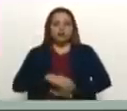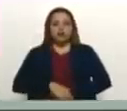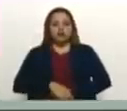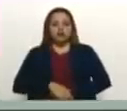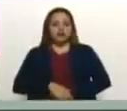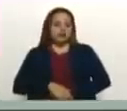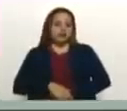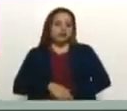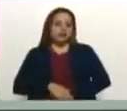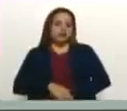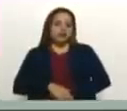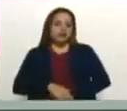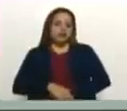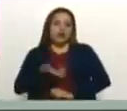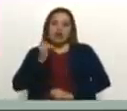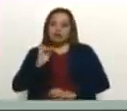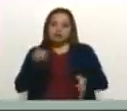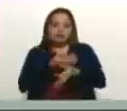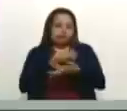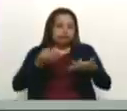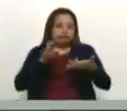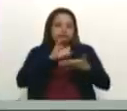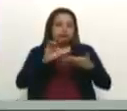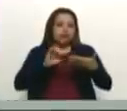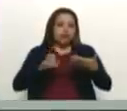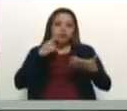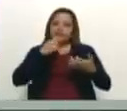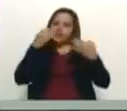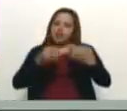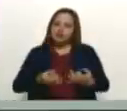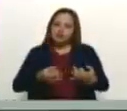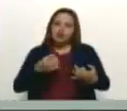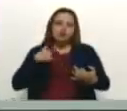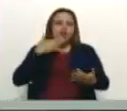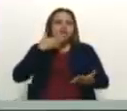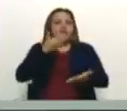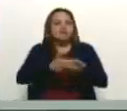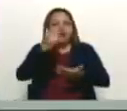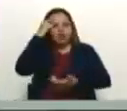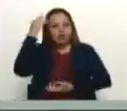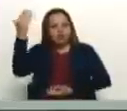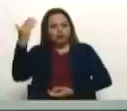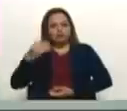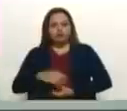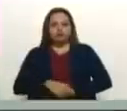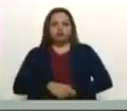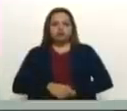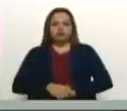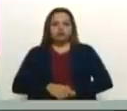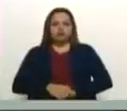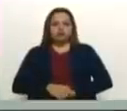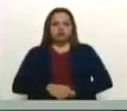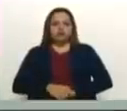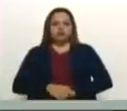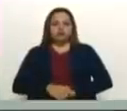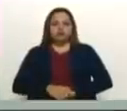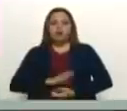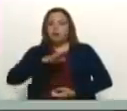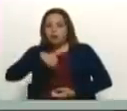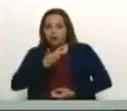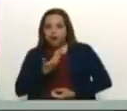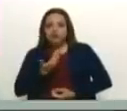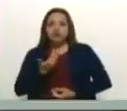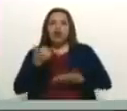que estamos en condiciones extraordinarias, de verdad. Le doy gracias a Dios por haber puesto su mano